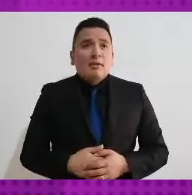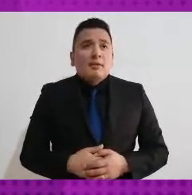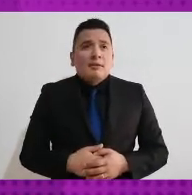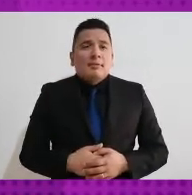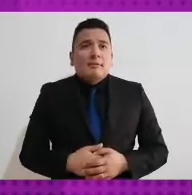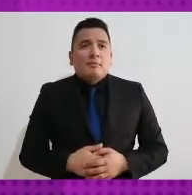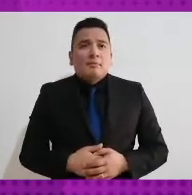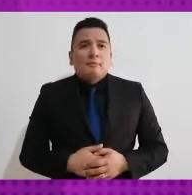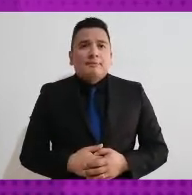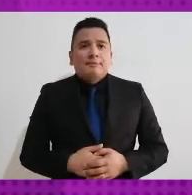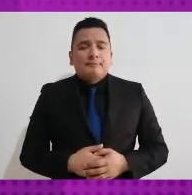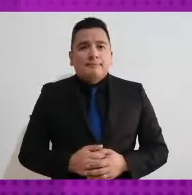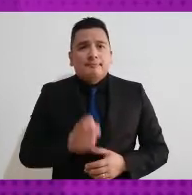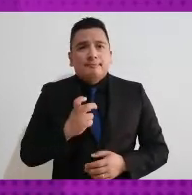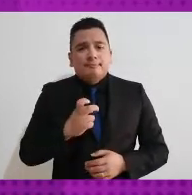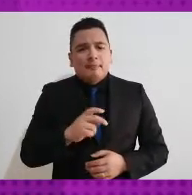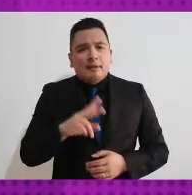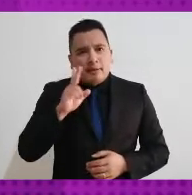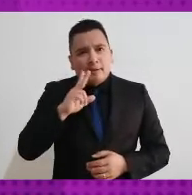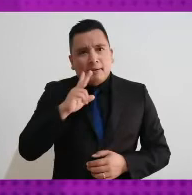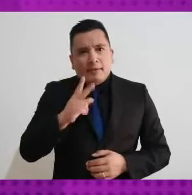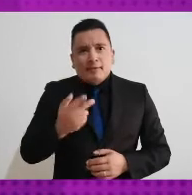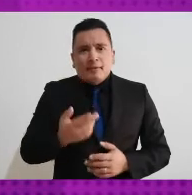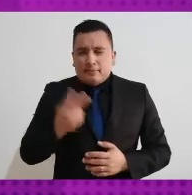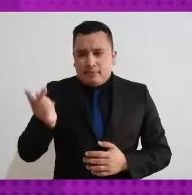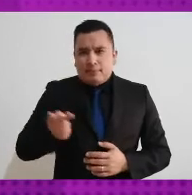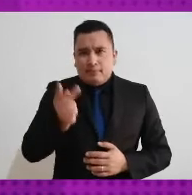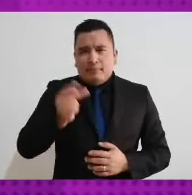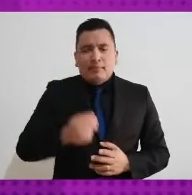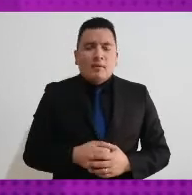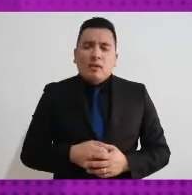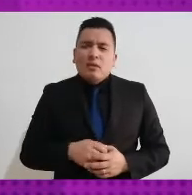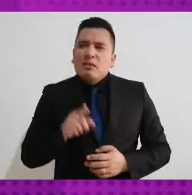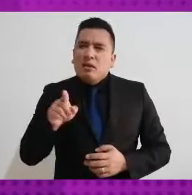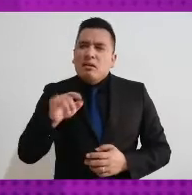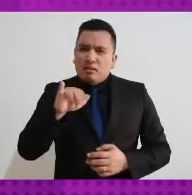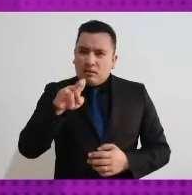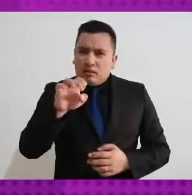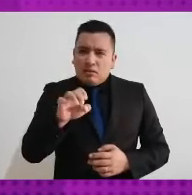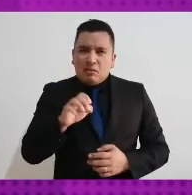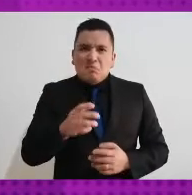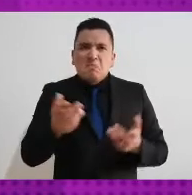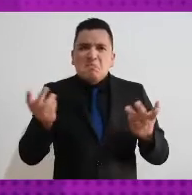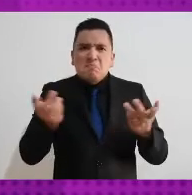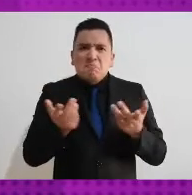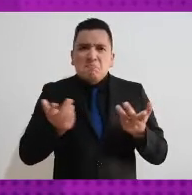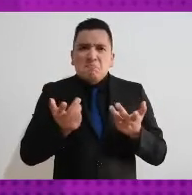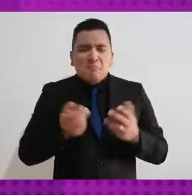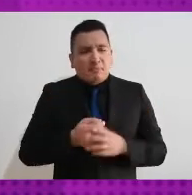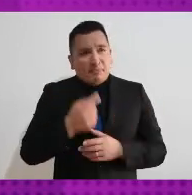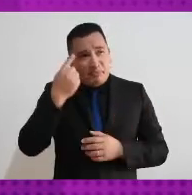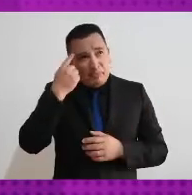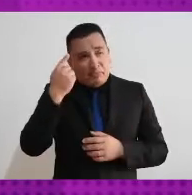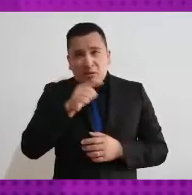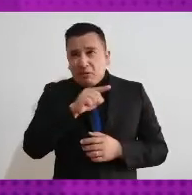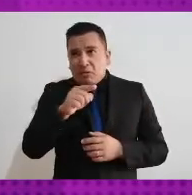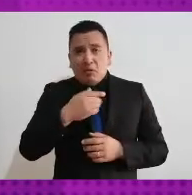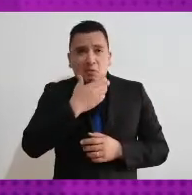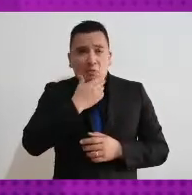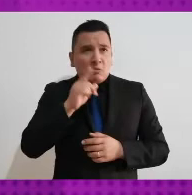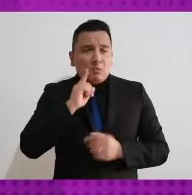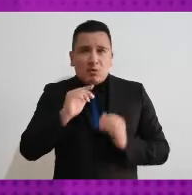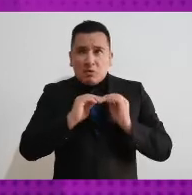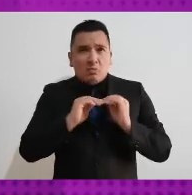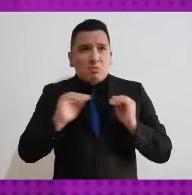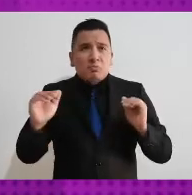lo que nos comentas, ¿qué acciones implementó el Instituto Nacional Electoral para garantizar el principio constitucional de